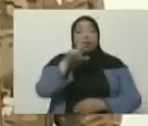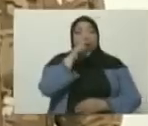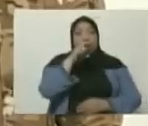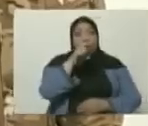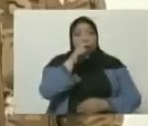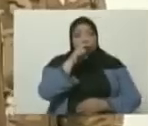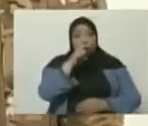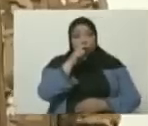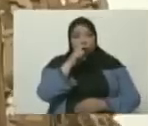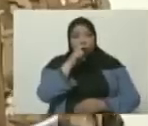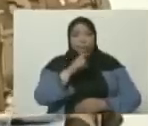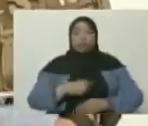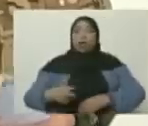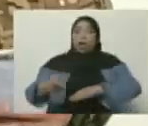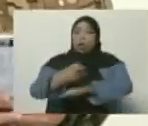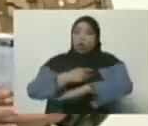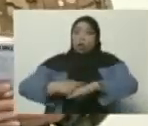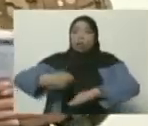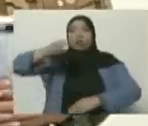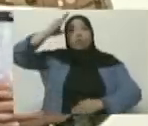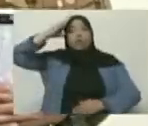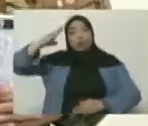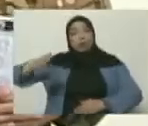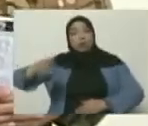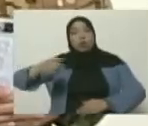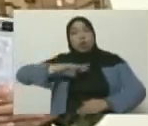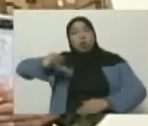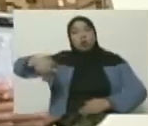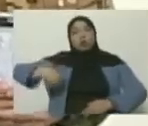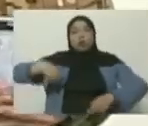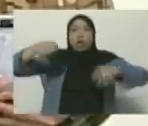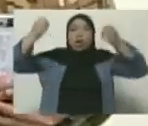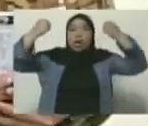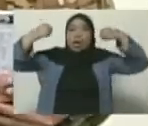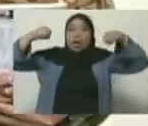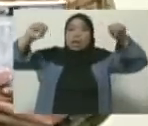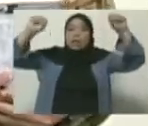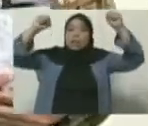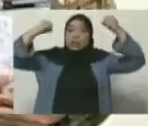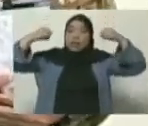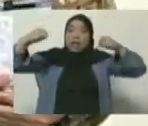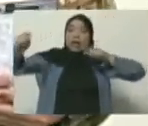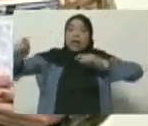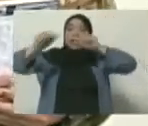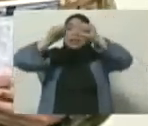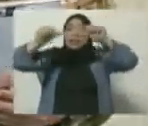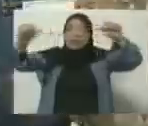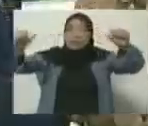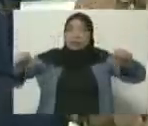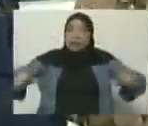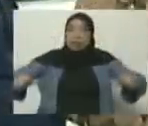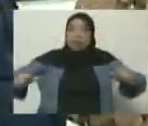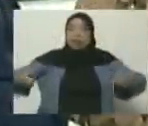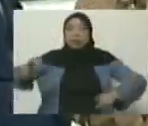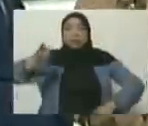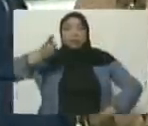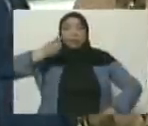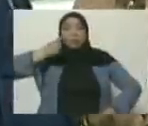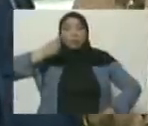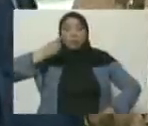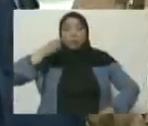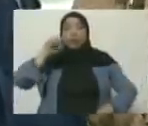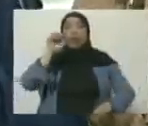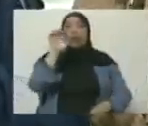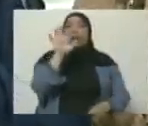Fuerza Armada Nacional Bolivariana, hemos activado el sistema de alerta. Desde el primer momento que las más de 500